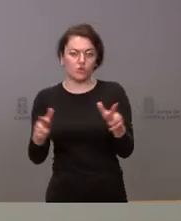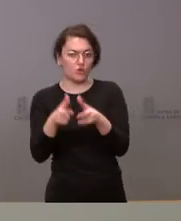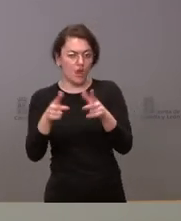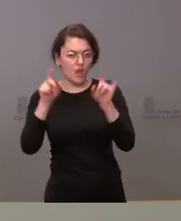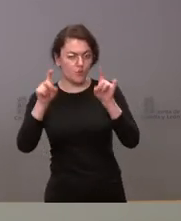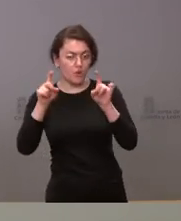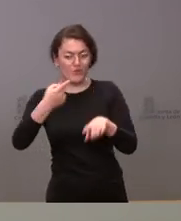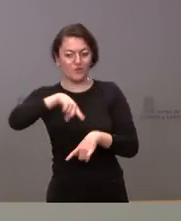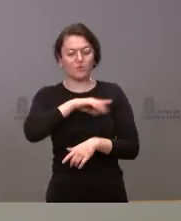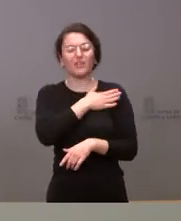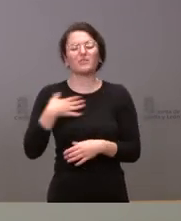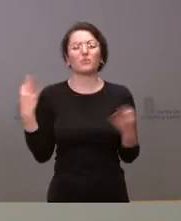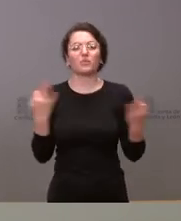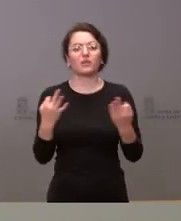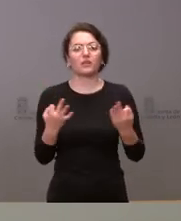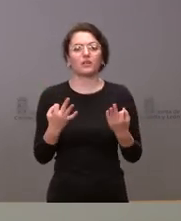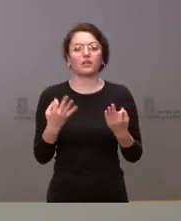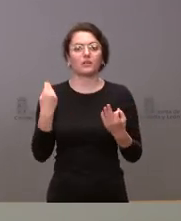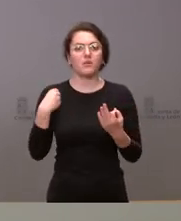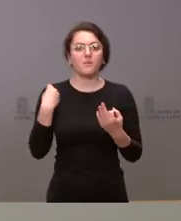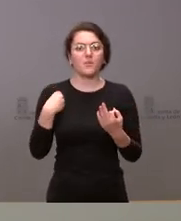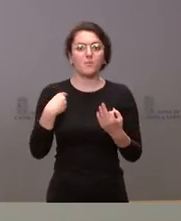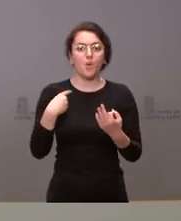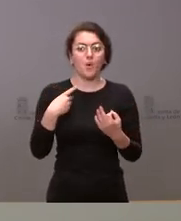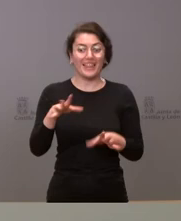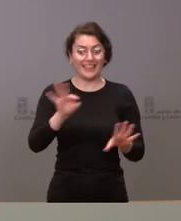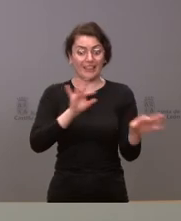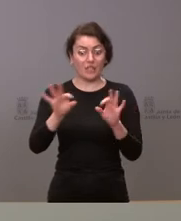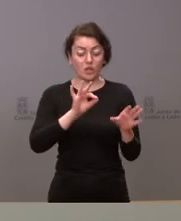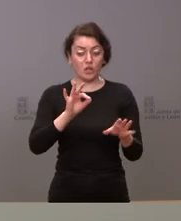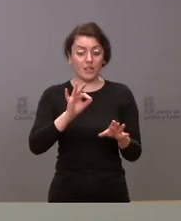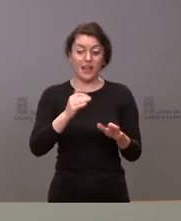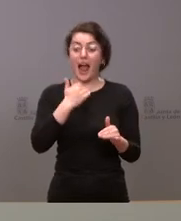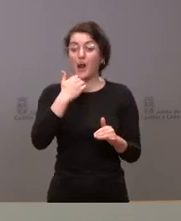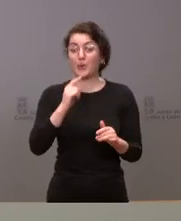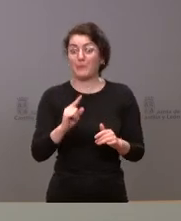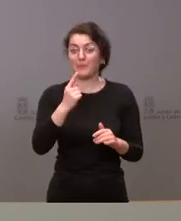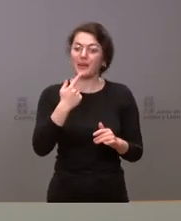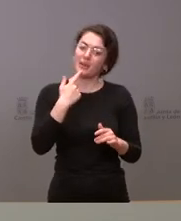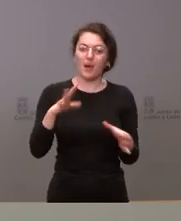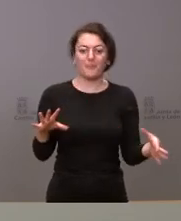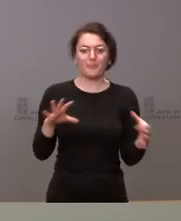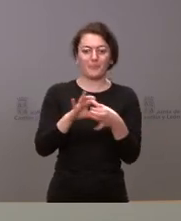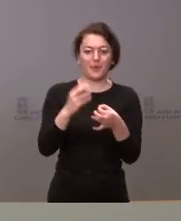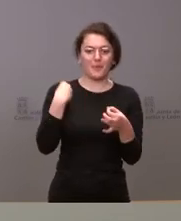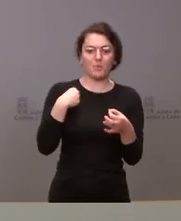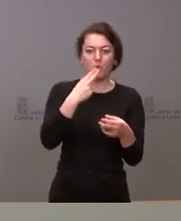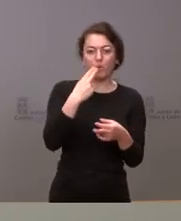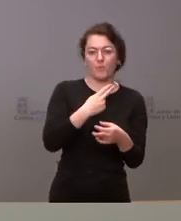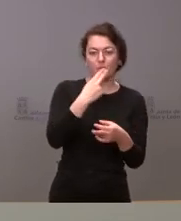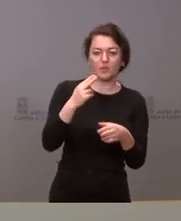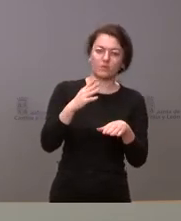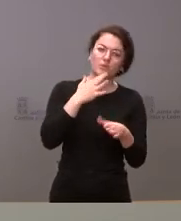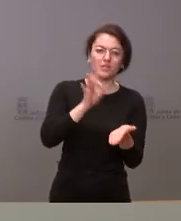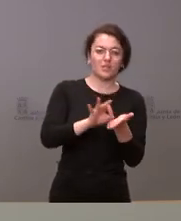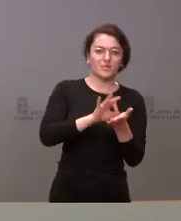intención es que algunas de nuestras primeras decisiones sean relativas a este hecho a ese compromiso con los servicios públicos